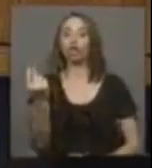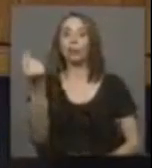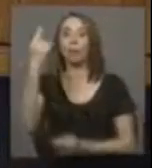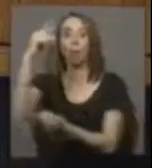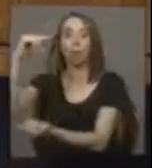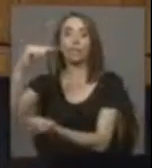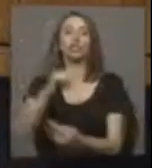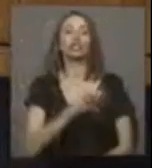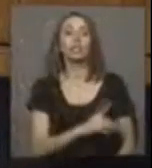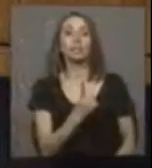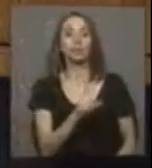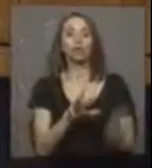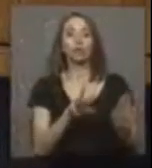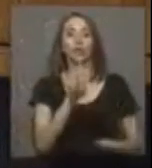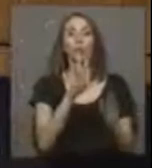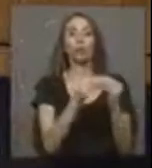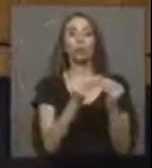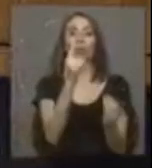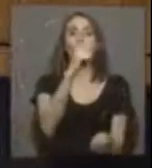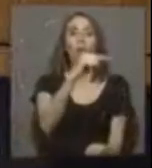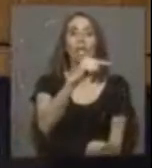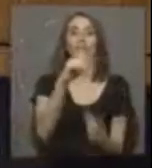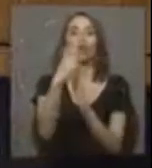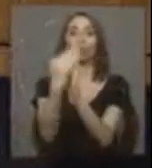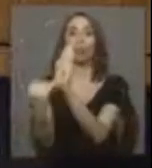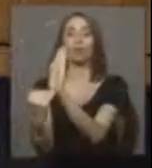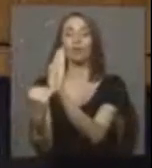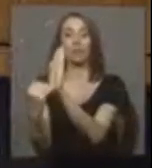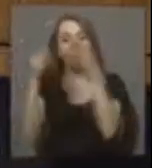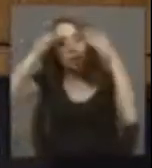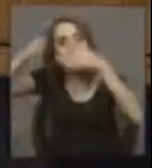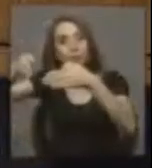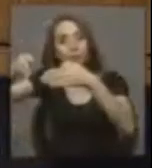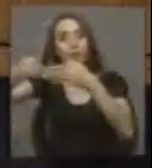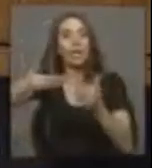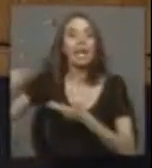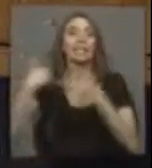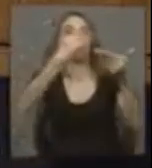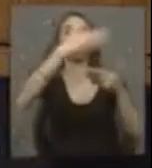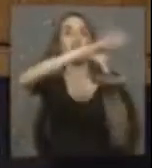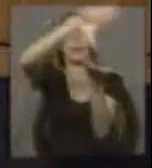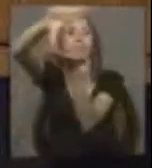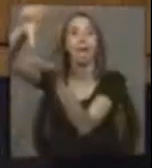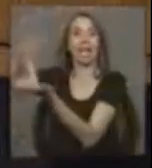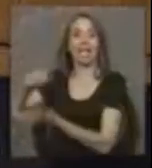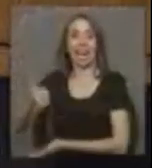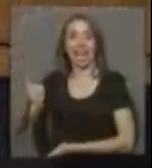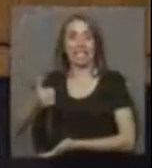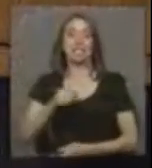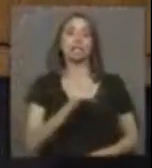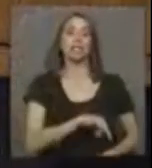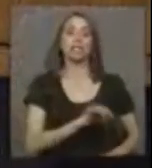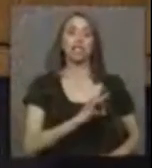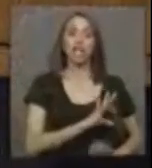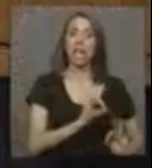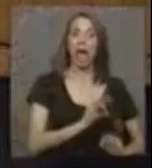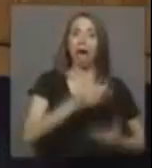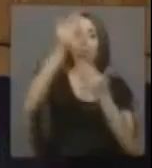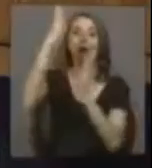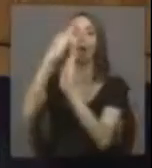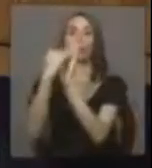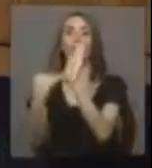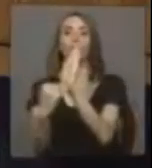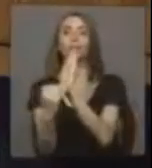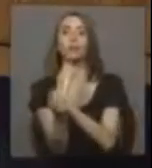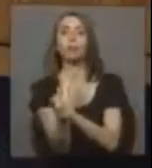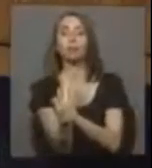Chile, 194. Cuando Nueva Zelanda se orienta a la exportación, nosotros no exportamos nada. En Nueva Zelanda,